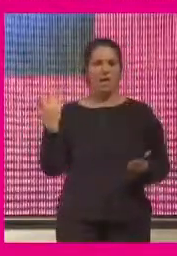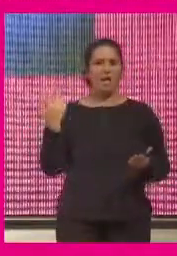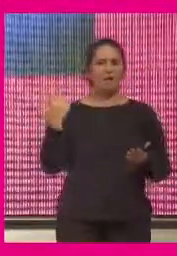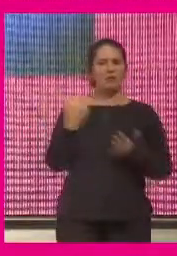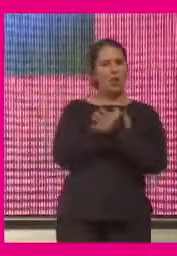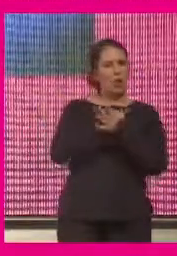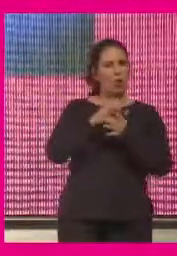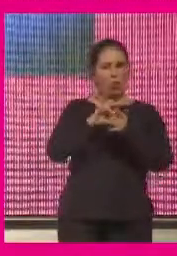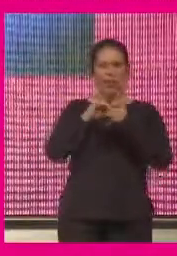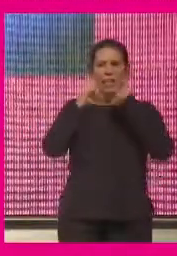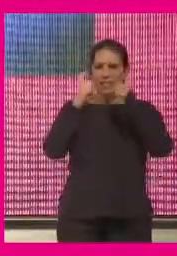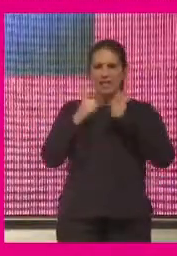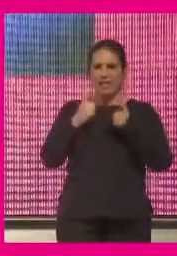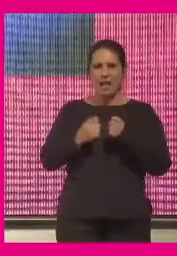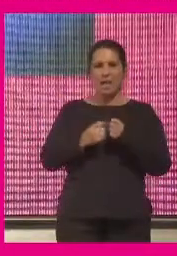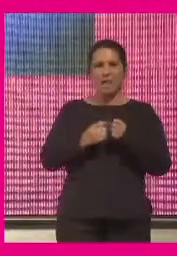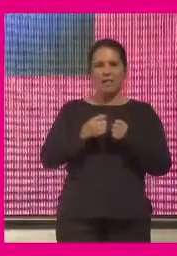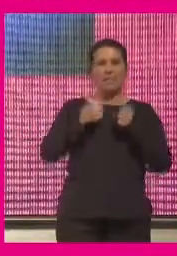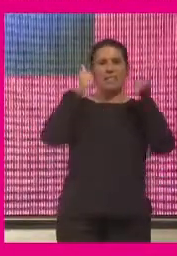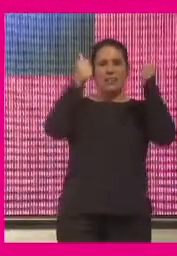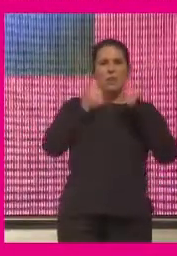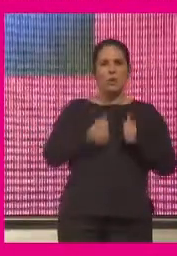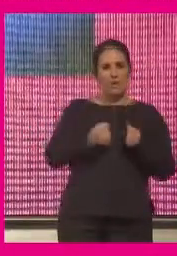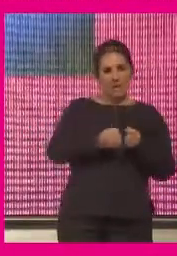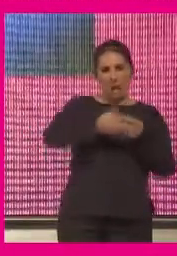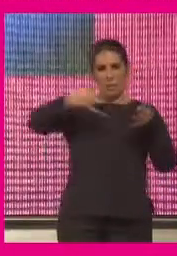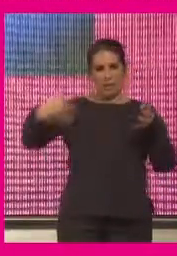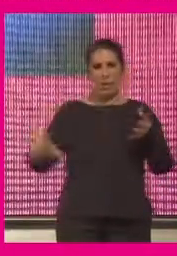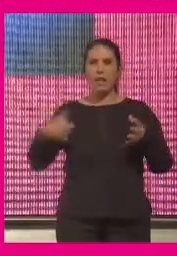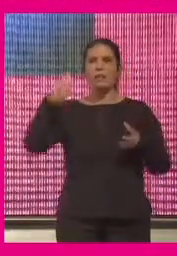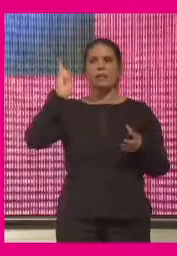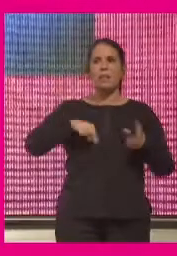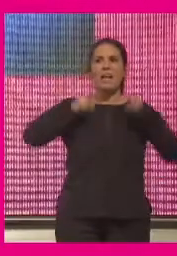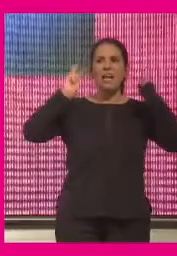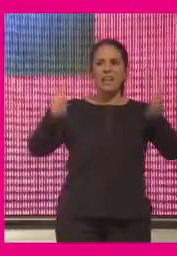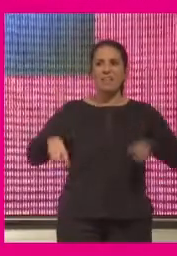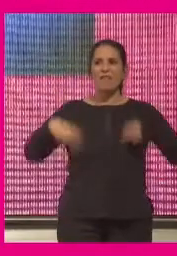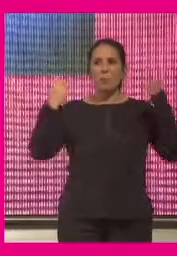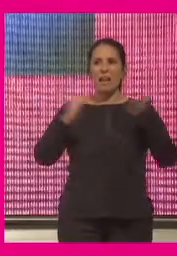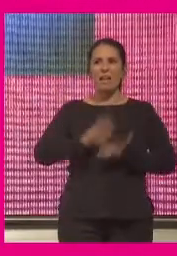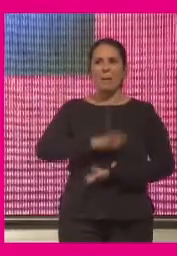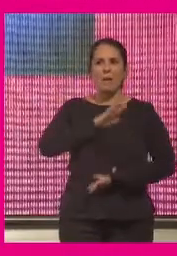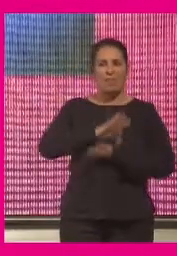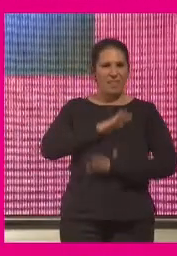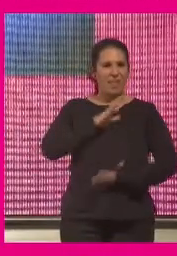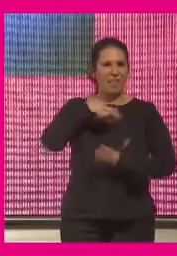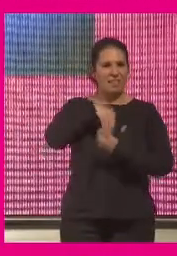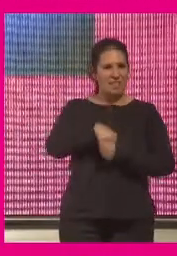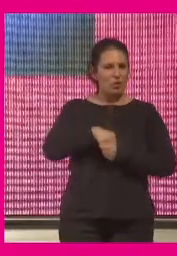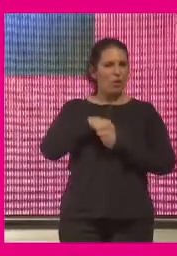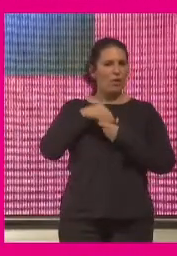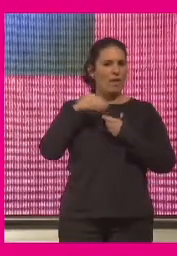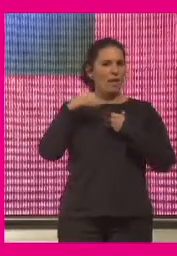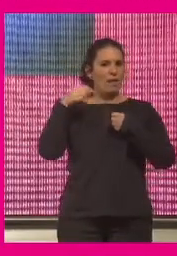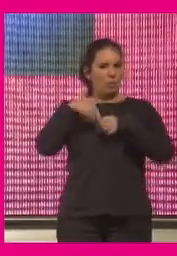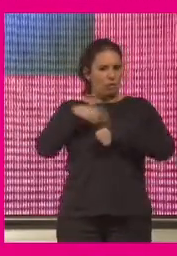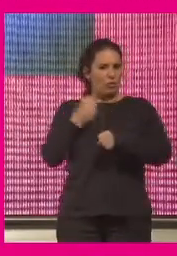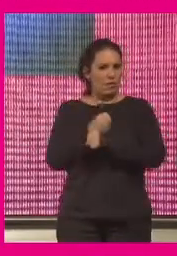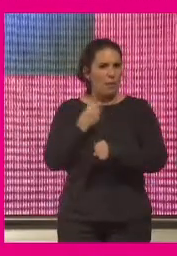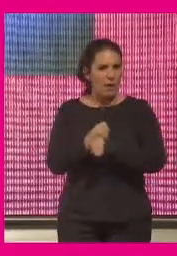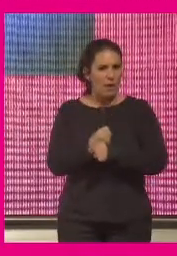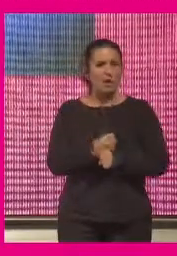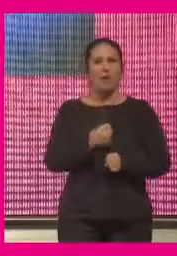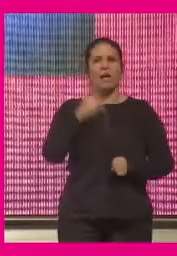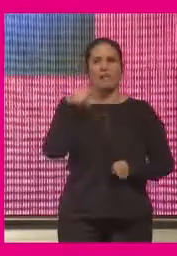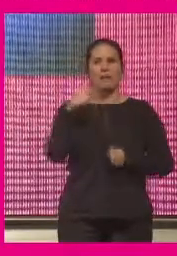en aumentar las titulaciones también en reformar las capacidades en el puesto de trabajo y en formar a